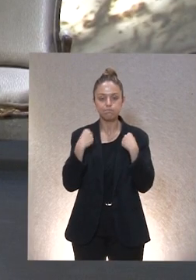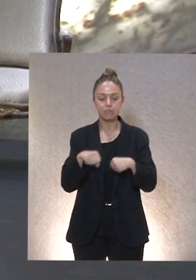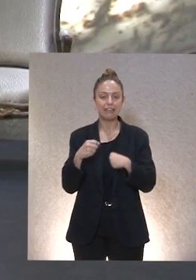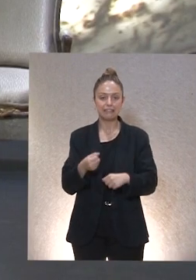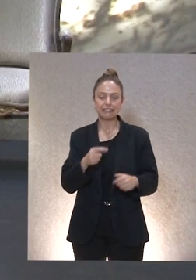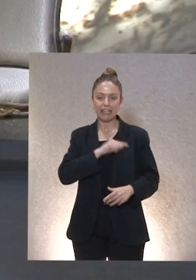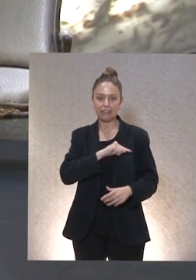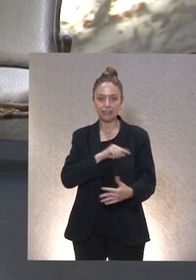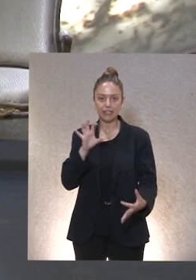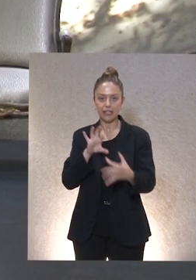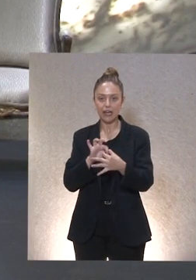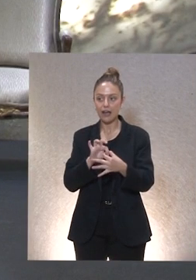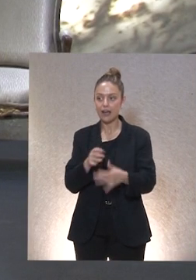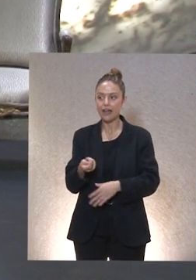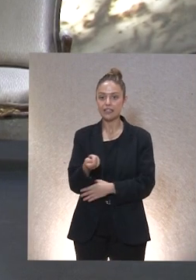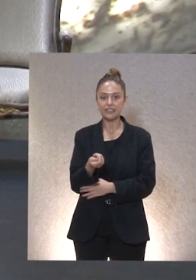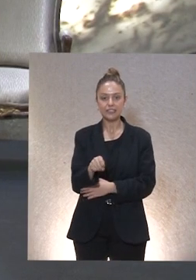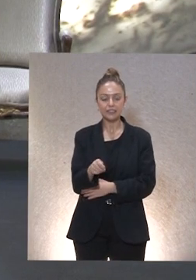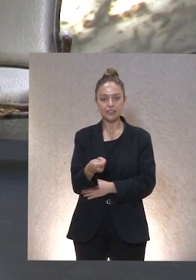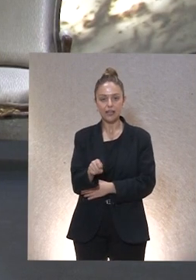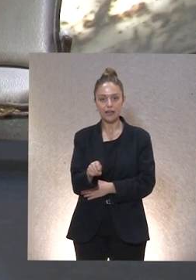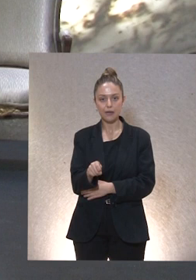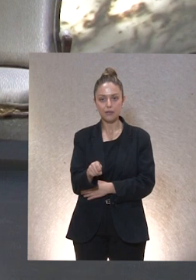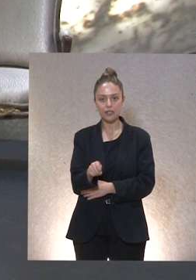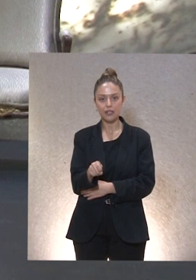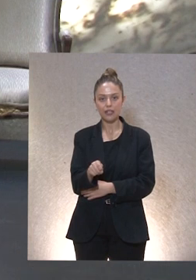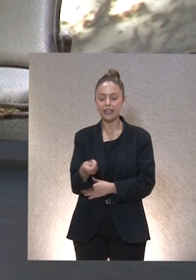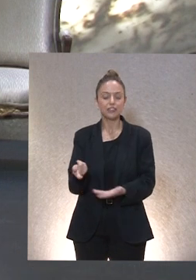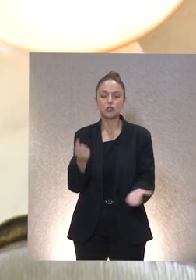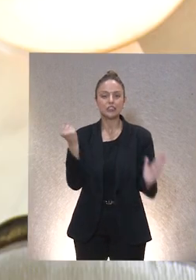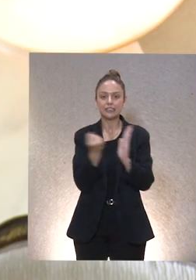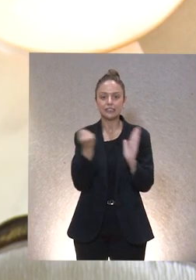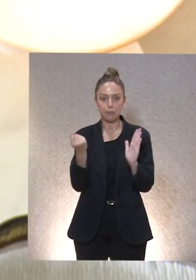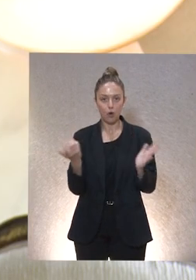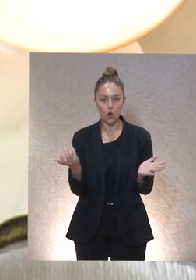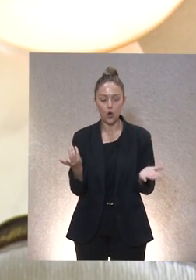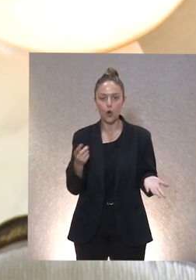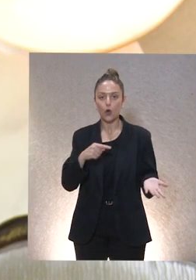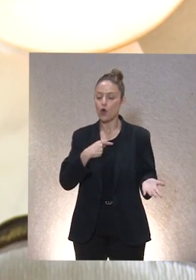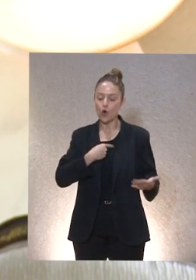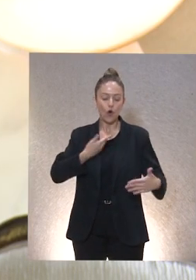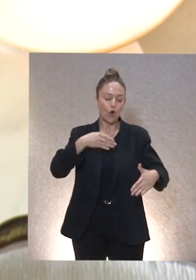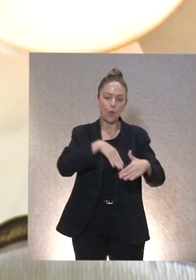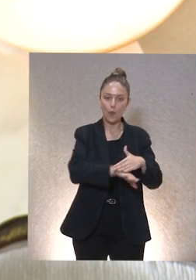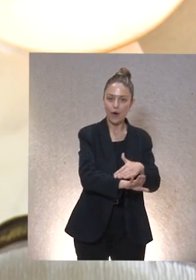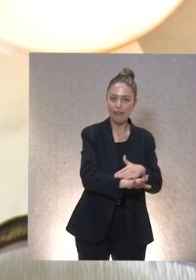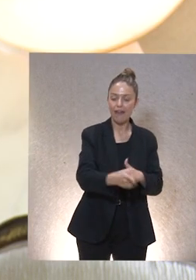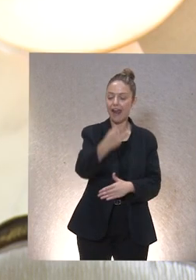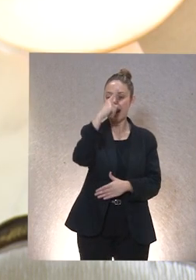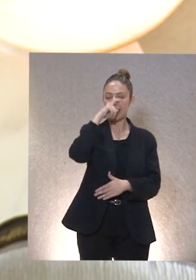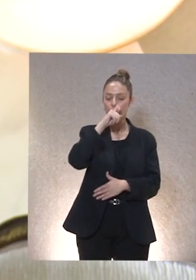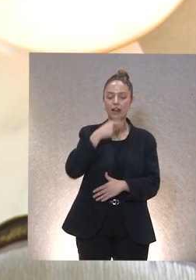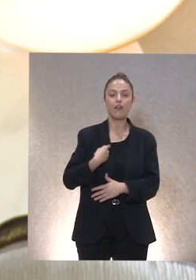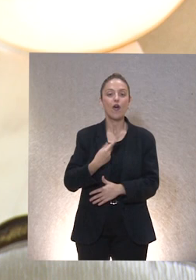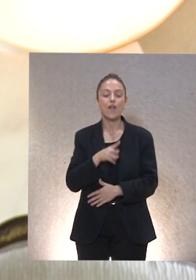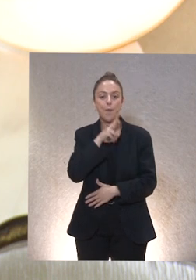llave que tenéis cada uno de vosotros solo es una simbología. Espero que la llevéis con recuerdo y tiene el color verde, que es el